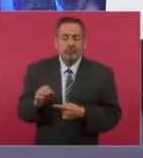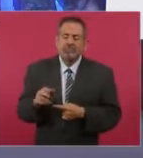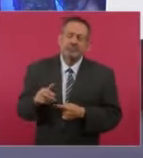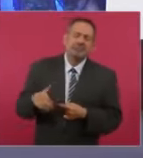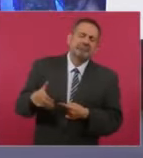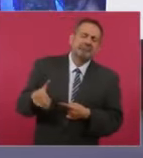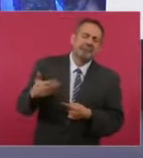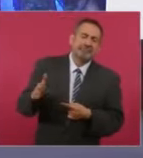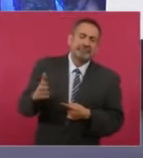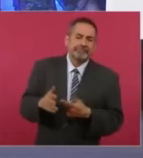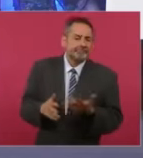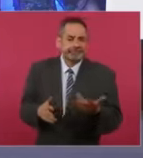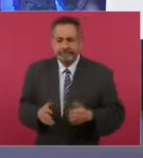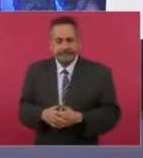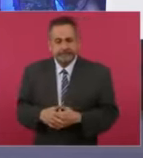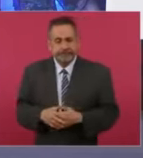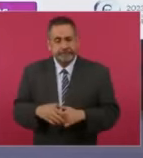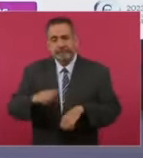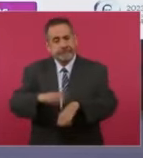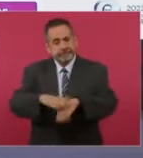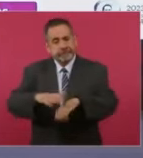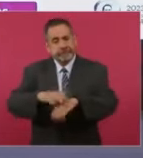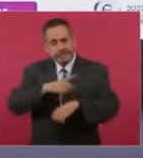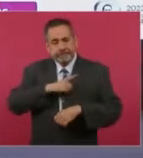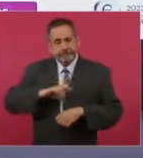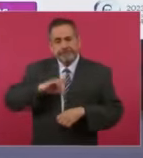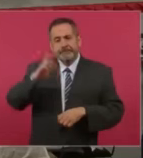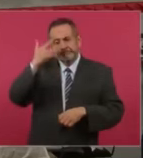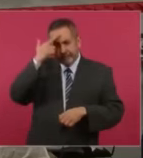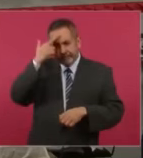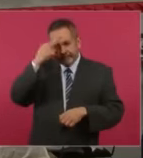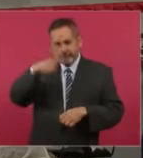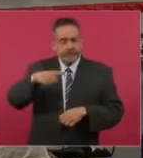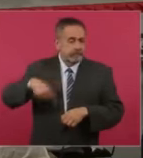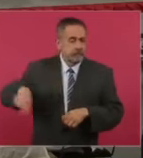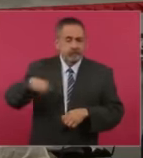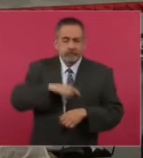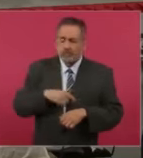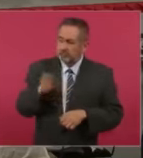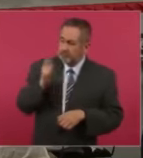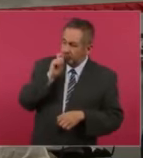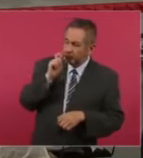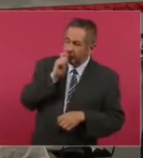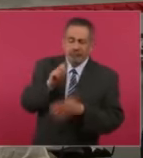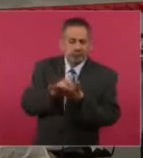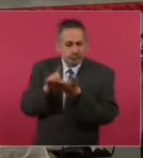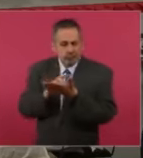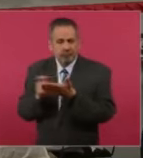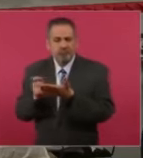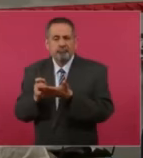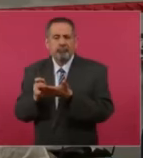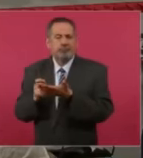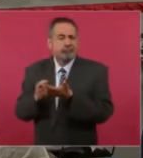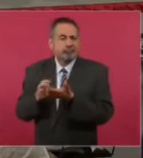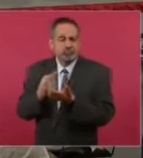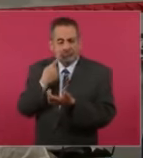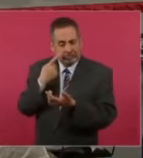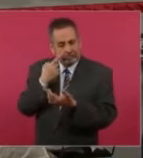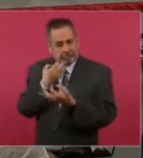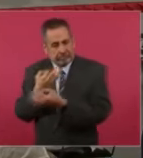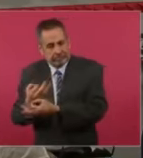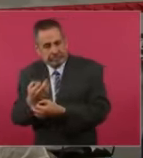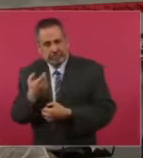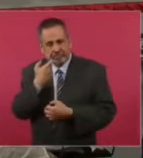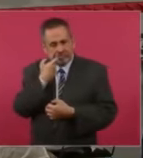consumo. Y la última es recordar que el consumo de drogas, el abuso de drogas, la